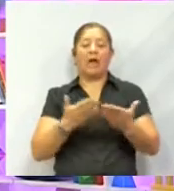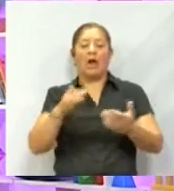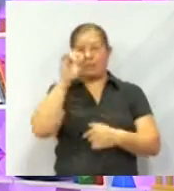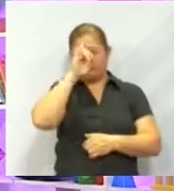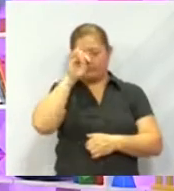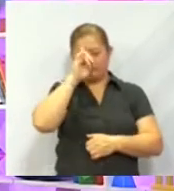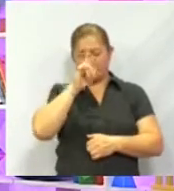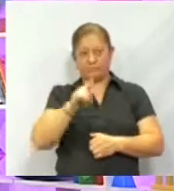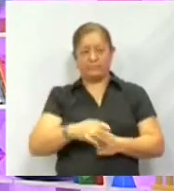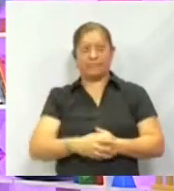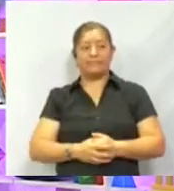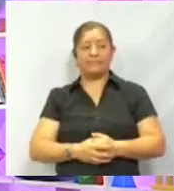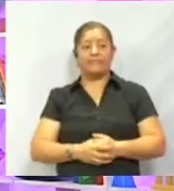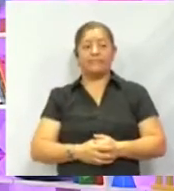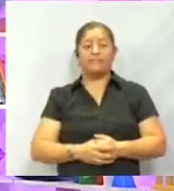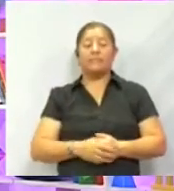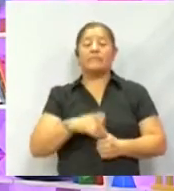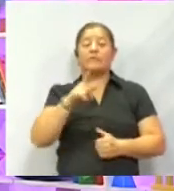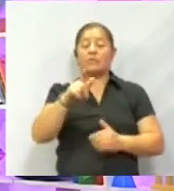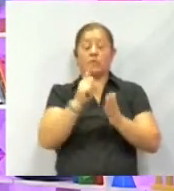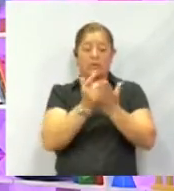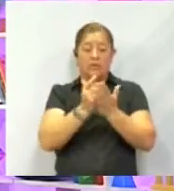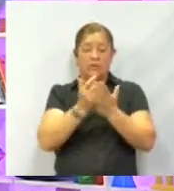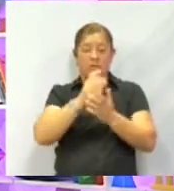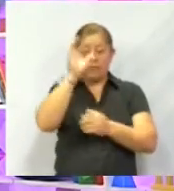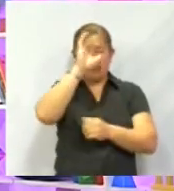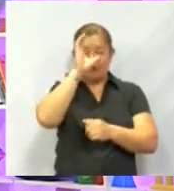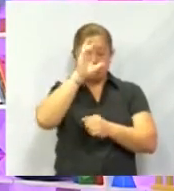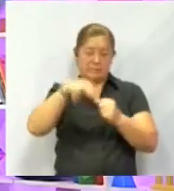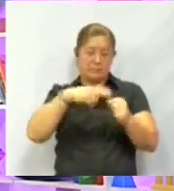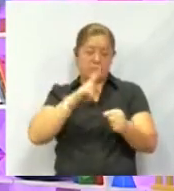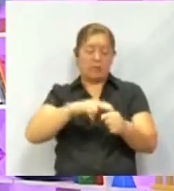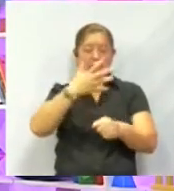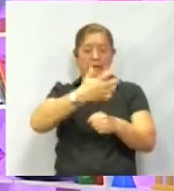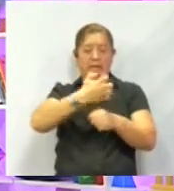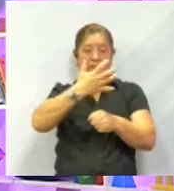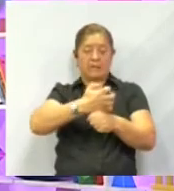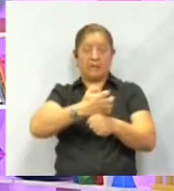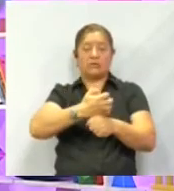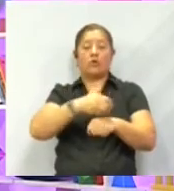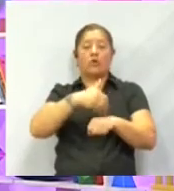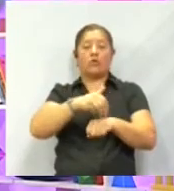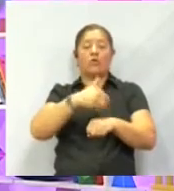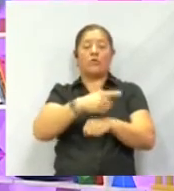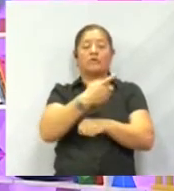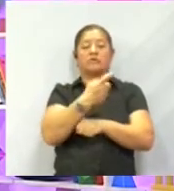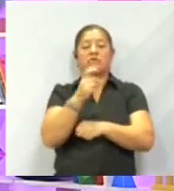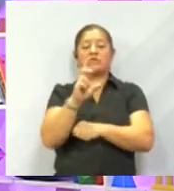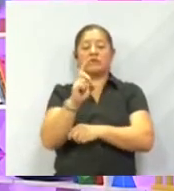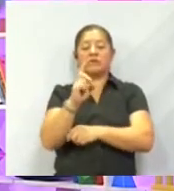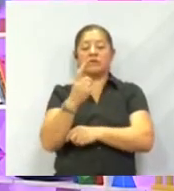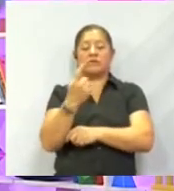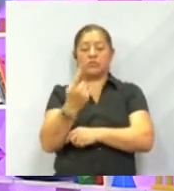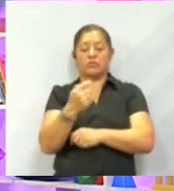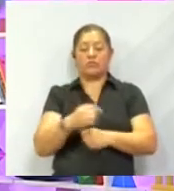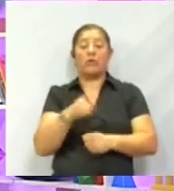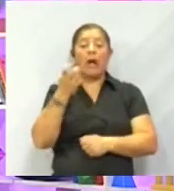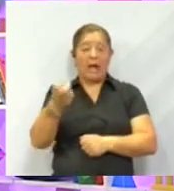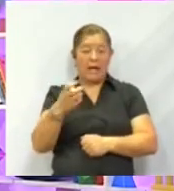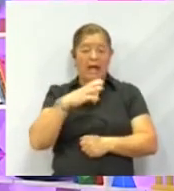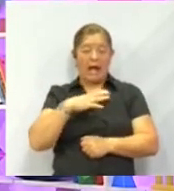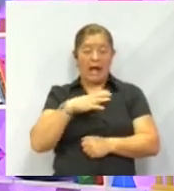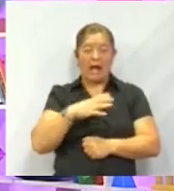siguiente? Si van a su libro de ciencias naturales de quinto grado, en la página 131, ahí